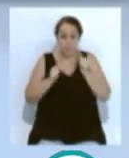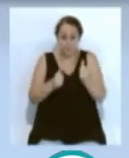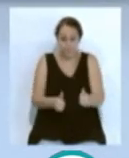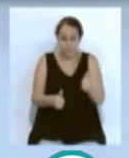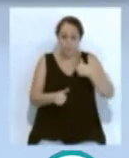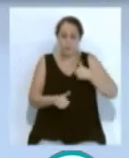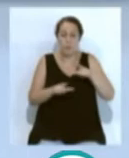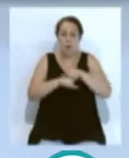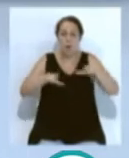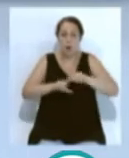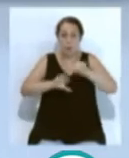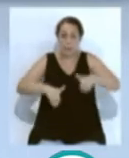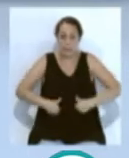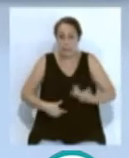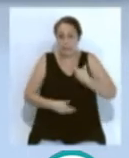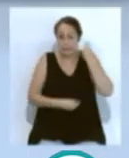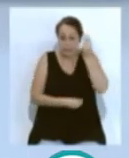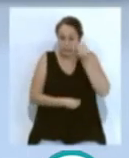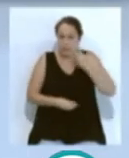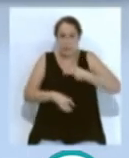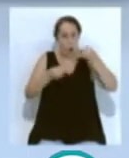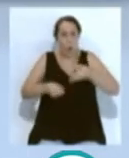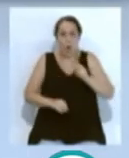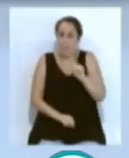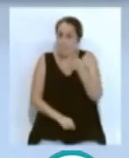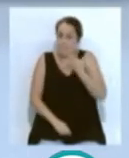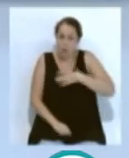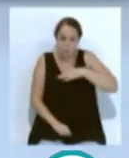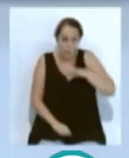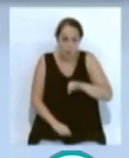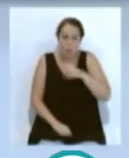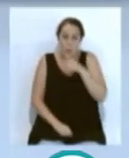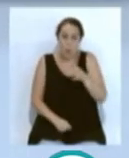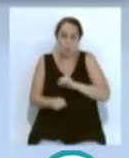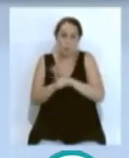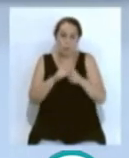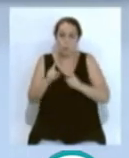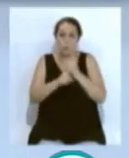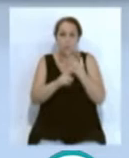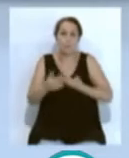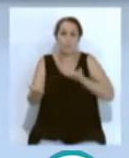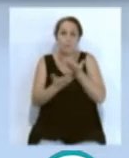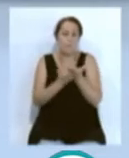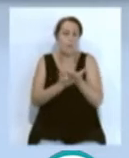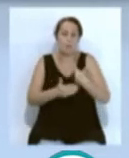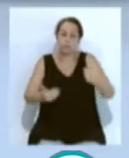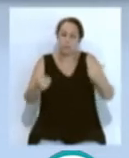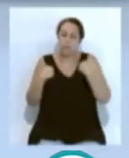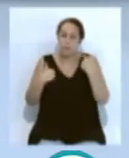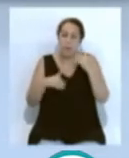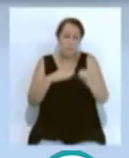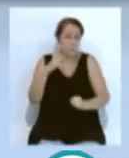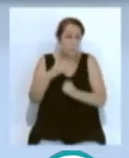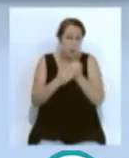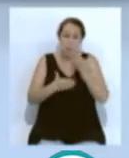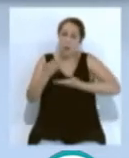Una vuelta a las aulas que se pretende sea lo más segura posible frente al coronavirus y para la que se pide la máxima responsabilidad y